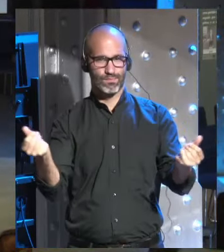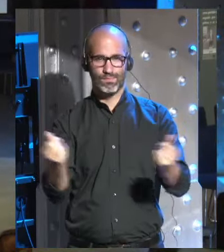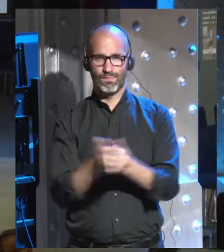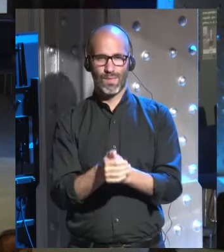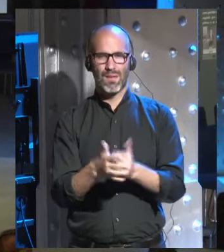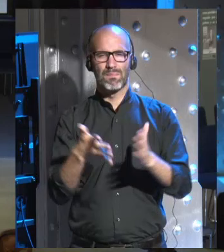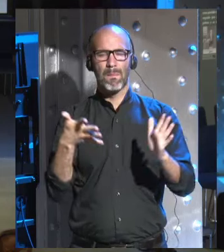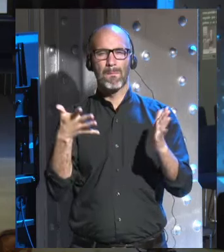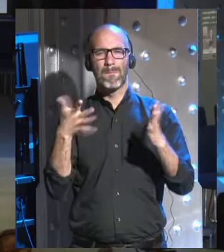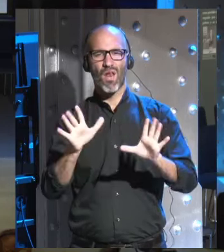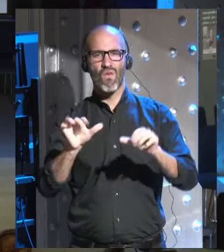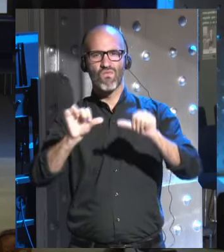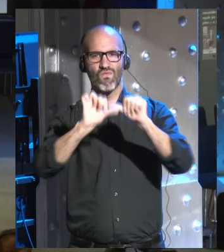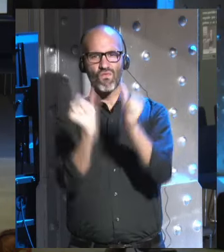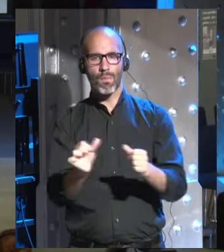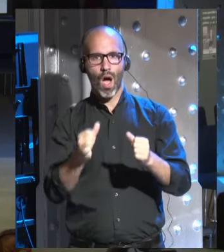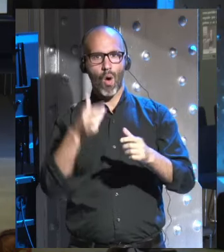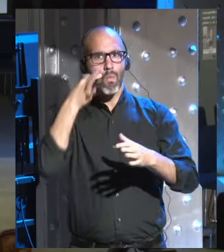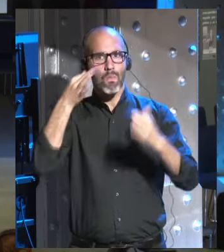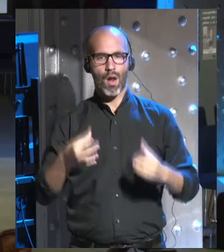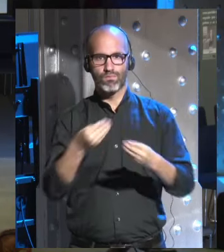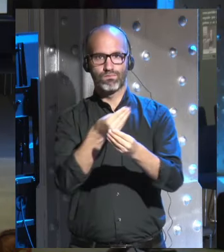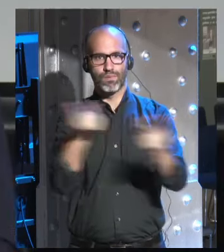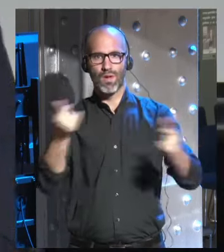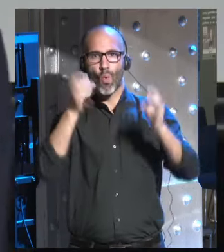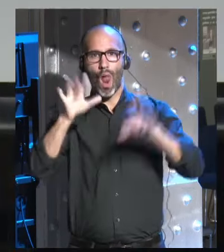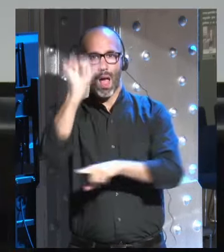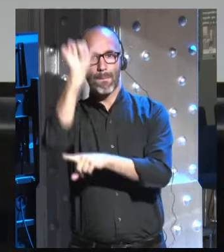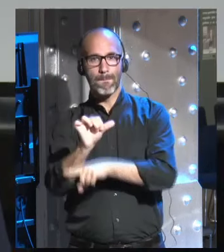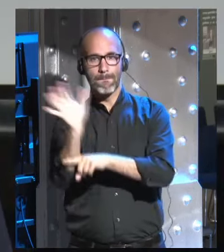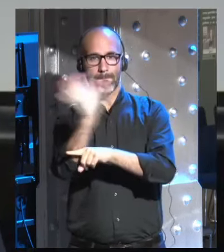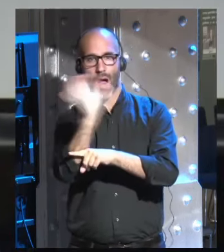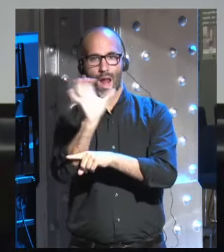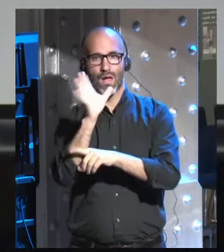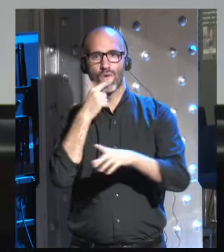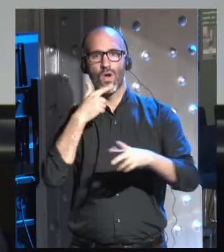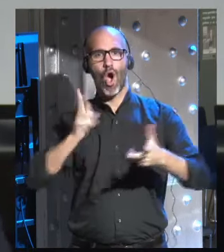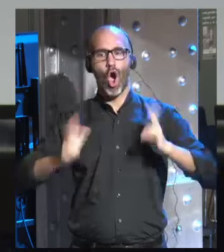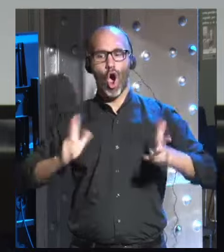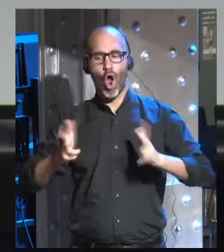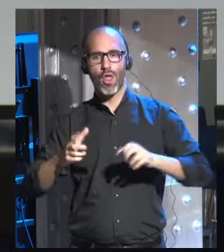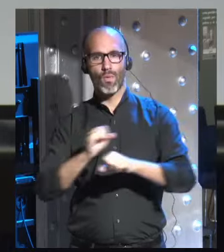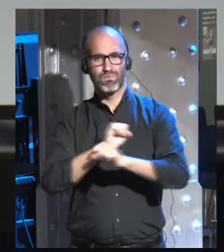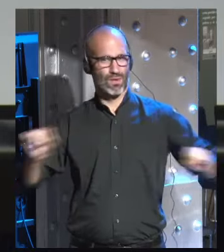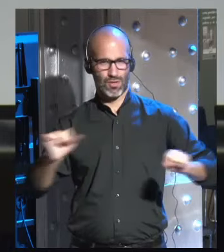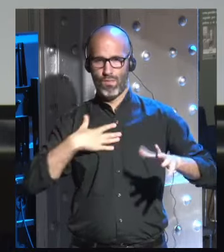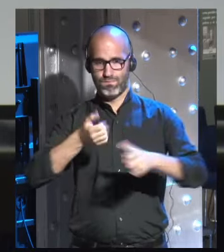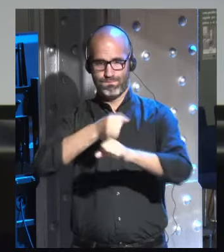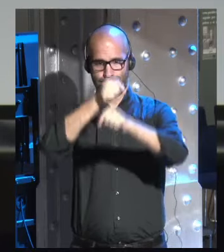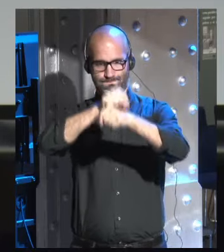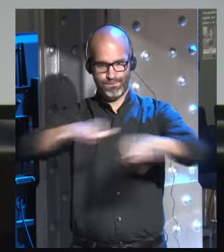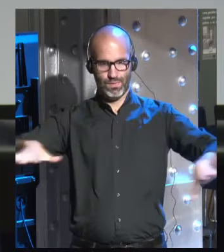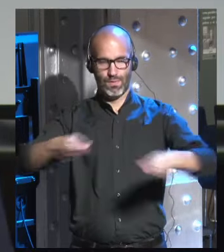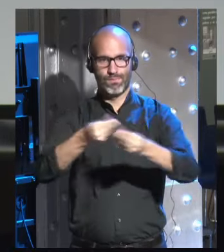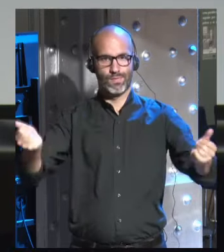No de una forma catastrófica, como solemos ver en las películas de ciencia ficción de Hollywood, sino de una manera gradual, porque